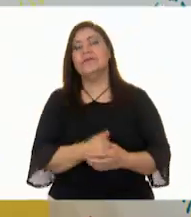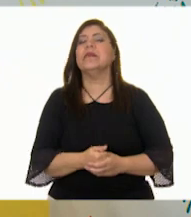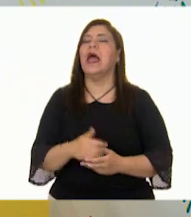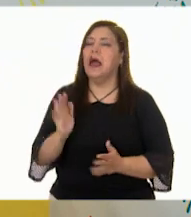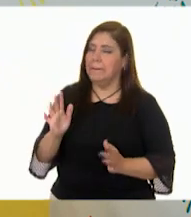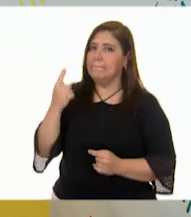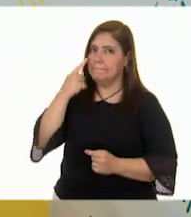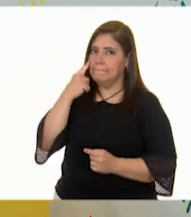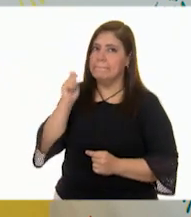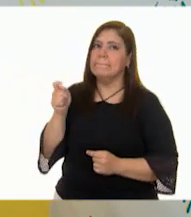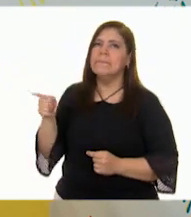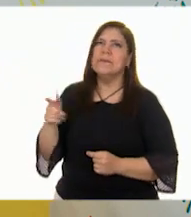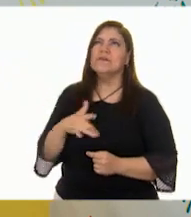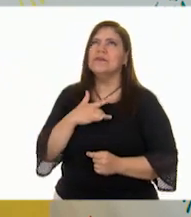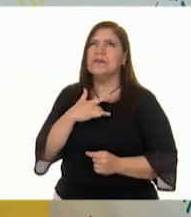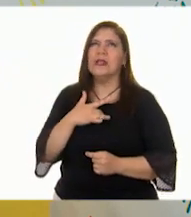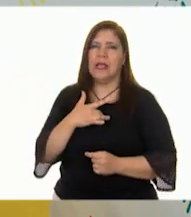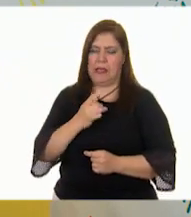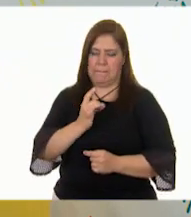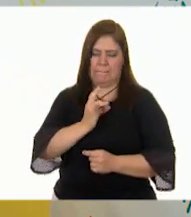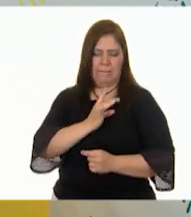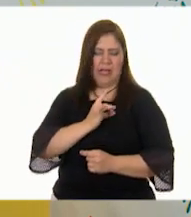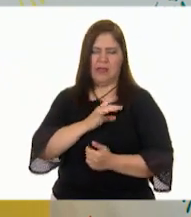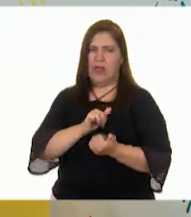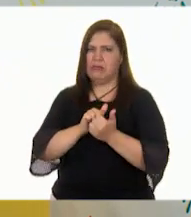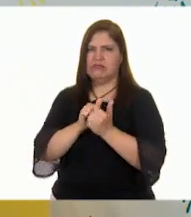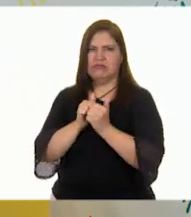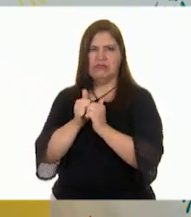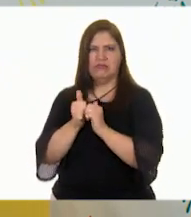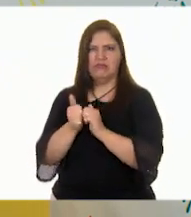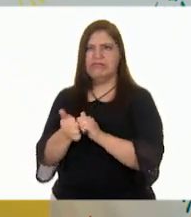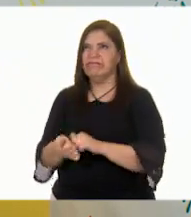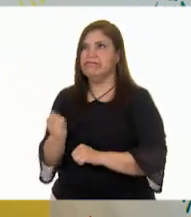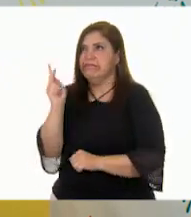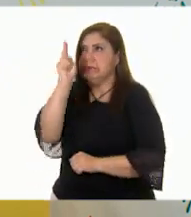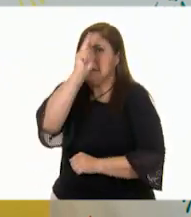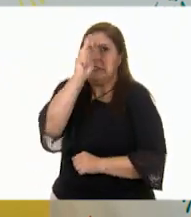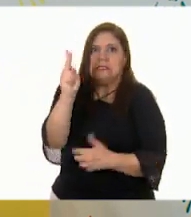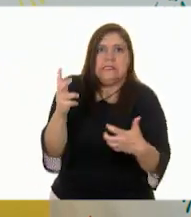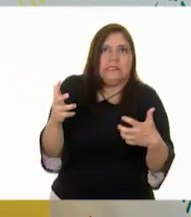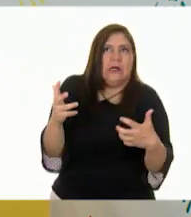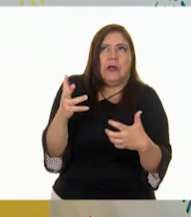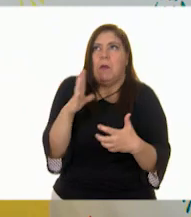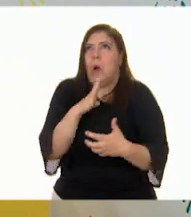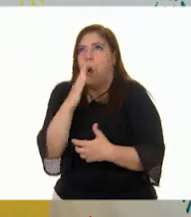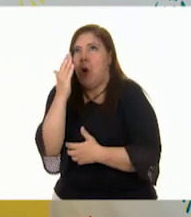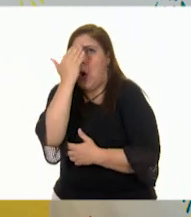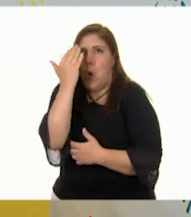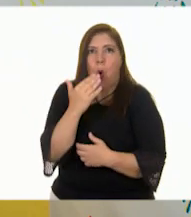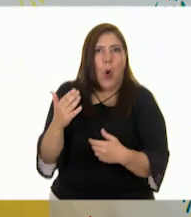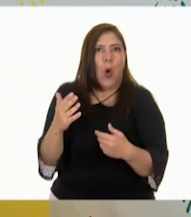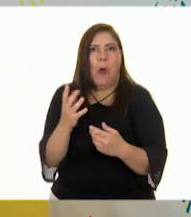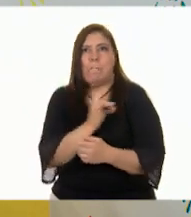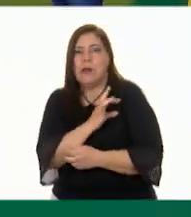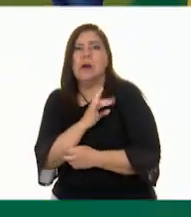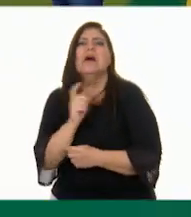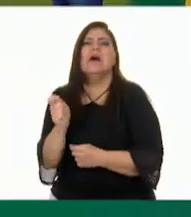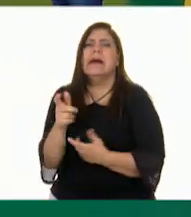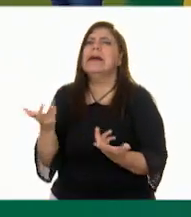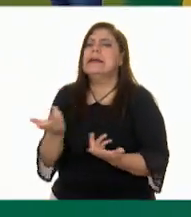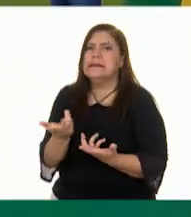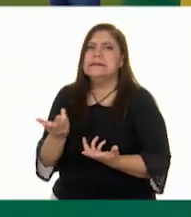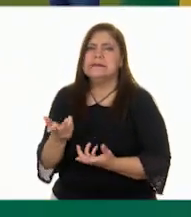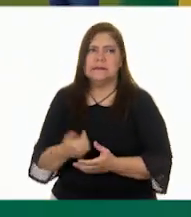pláticame entonces para que tu temor se convirtiera en terror a los perros, ¿qué fue lo que hiciste?